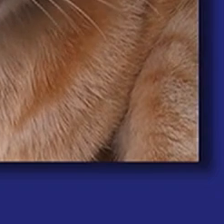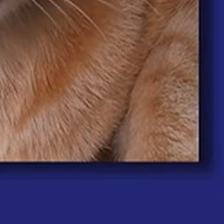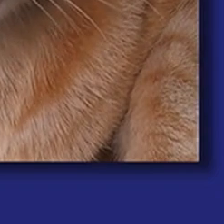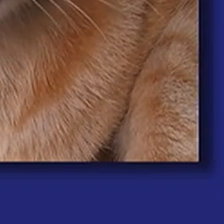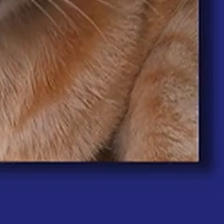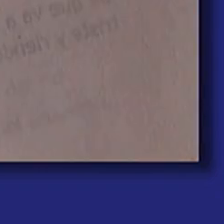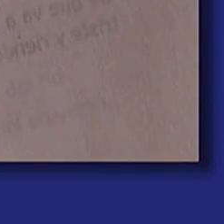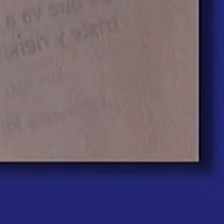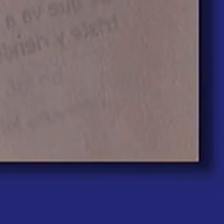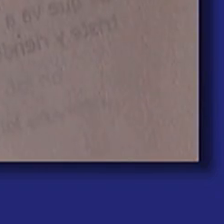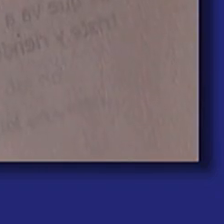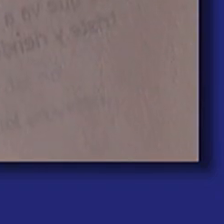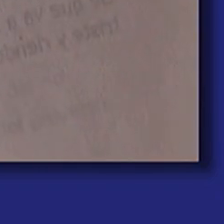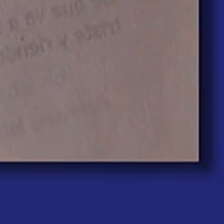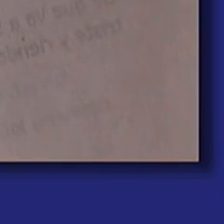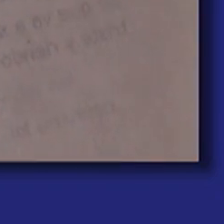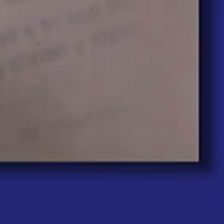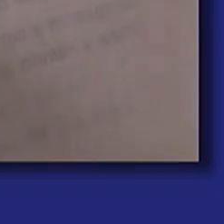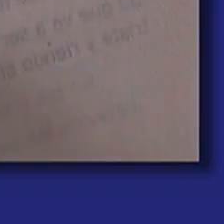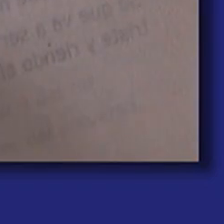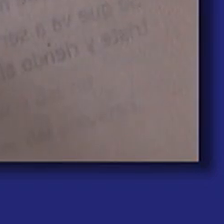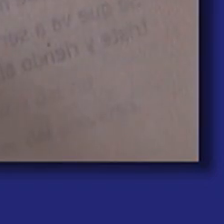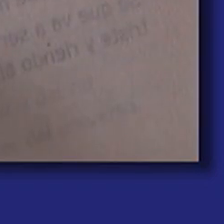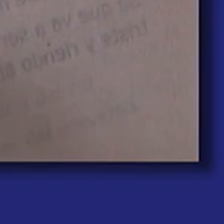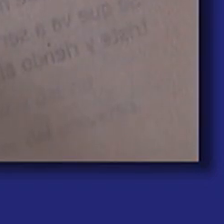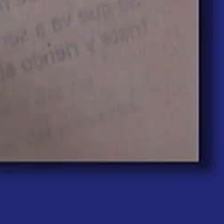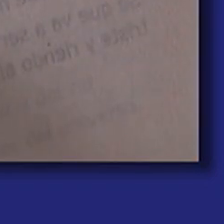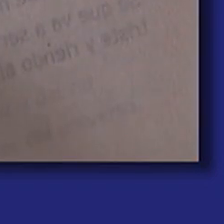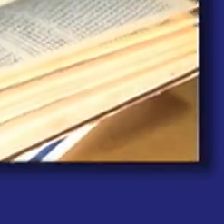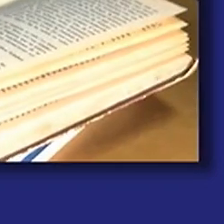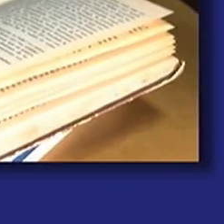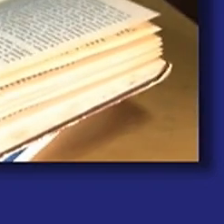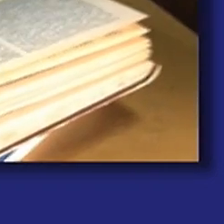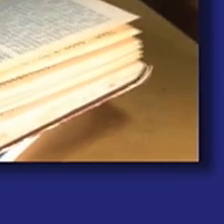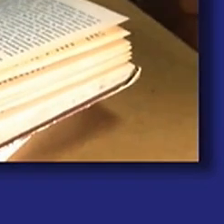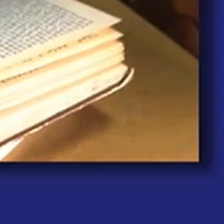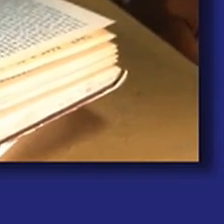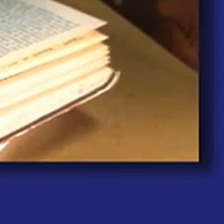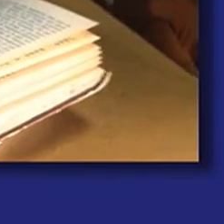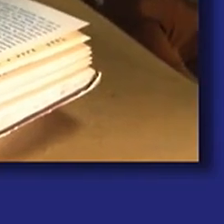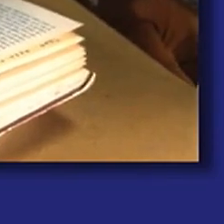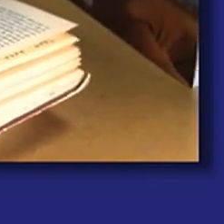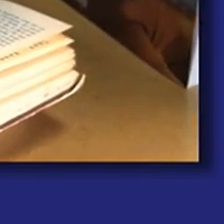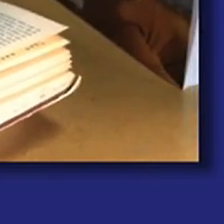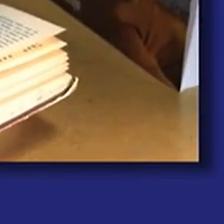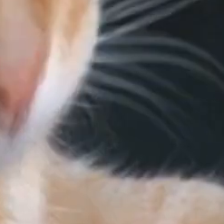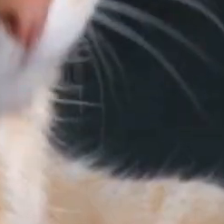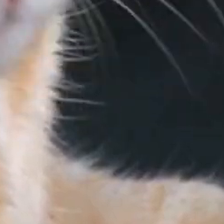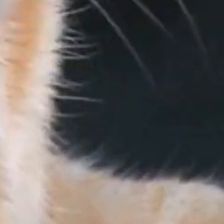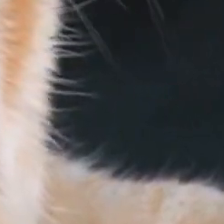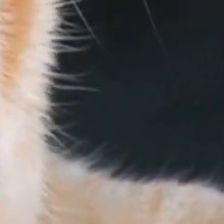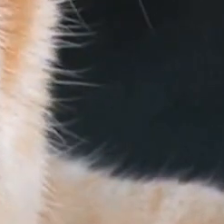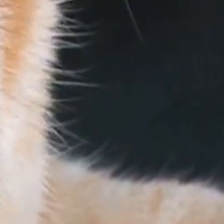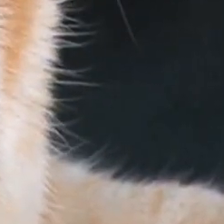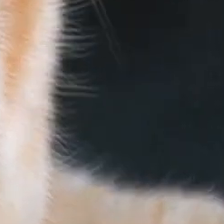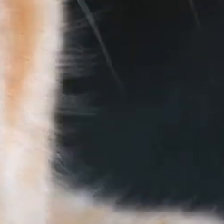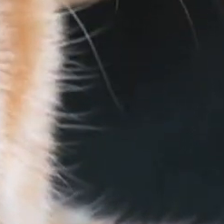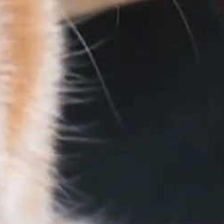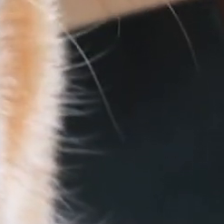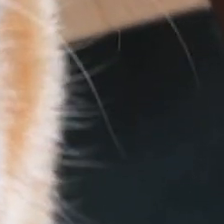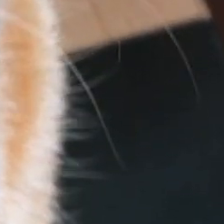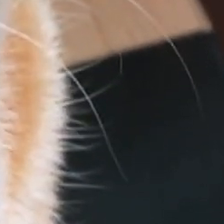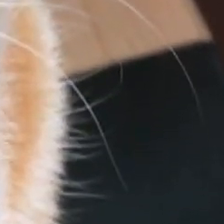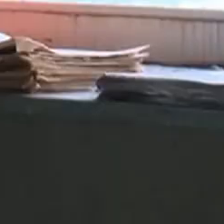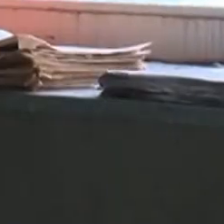chamuscado. Es un divino riesgo que vale la pena correr. Porque leer dispara la creatividad y te alborota la